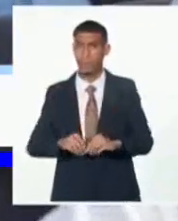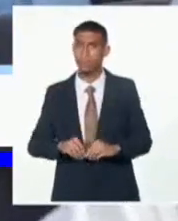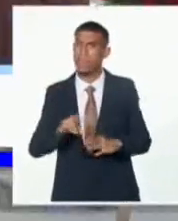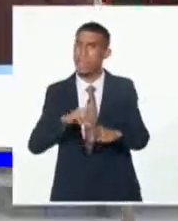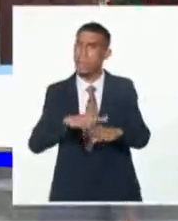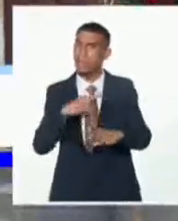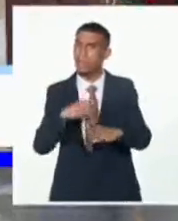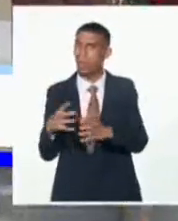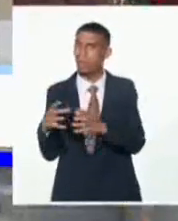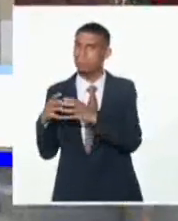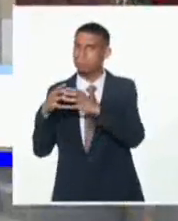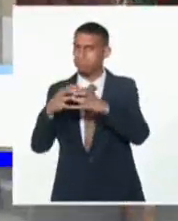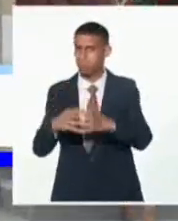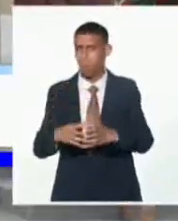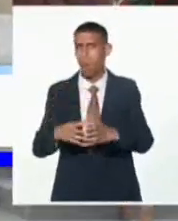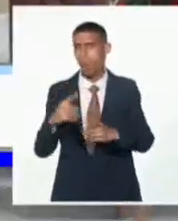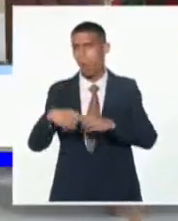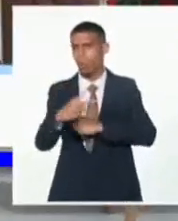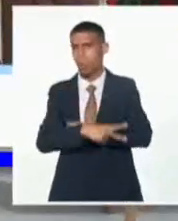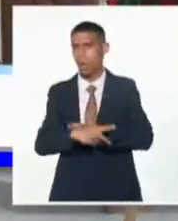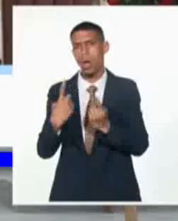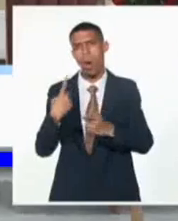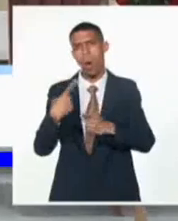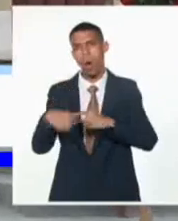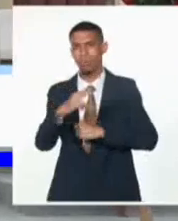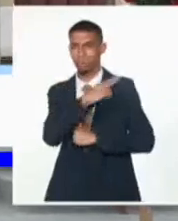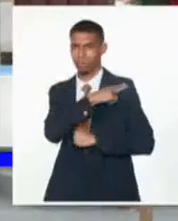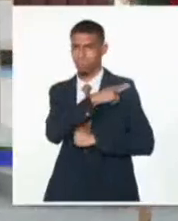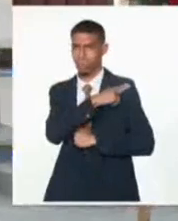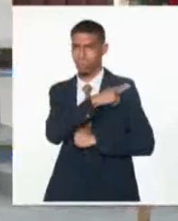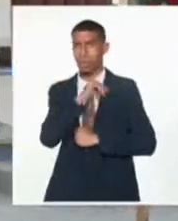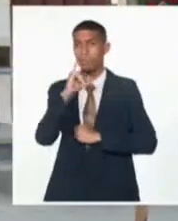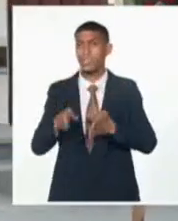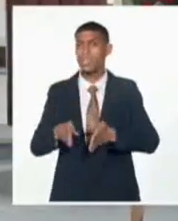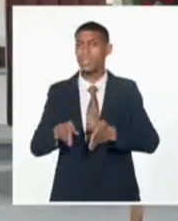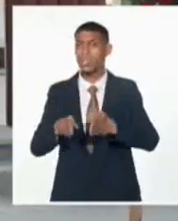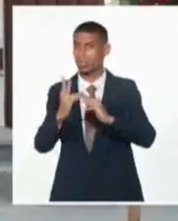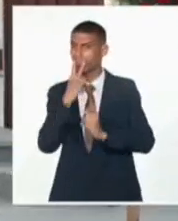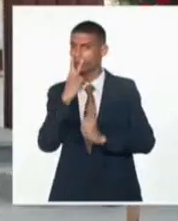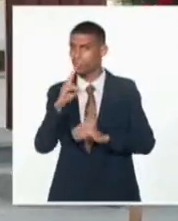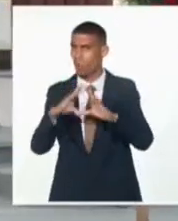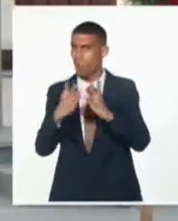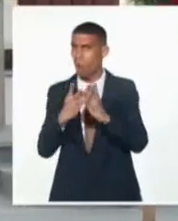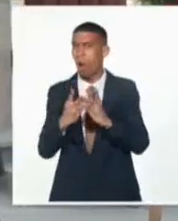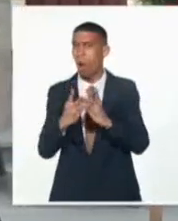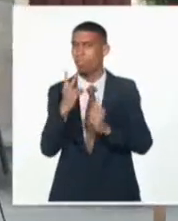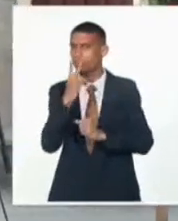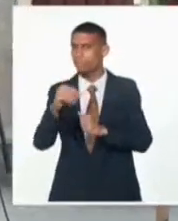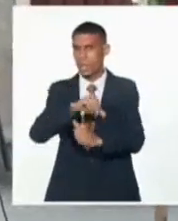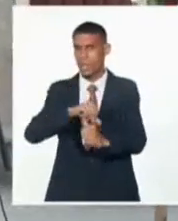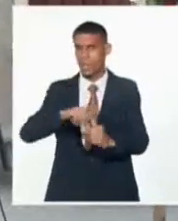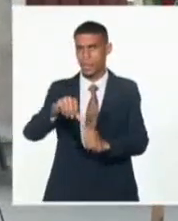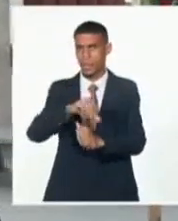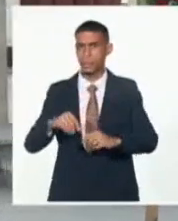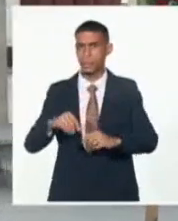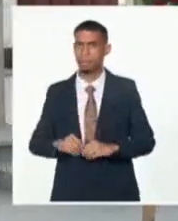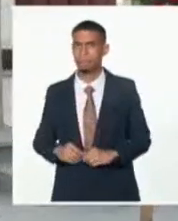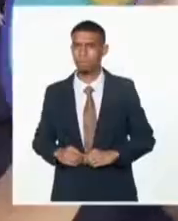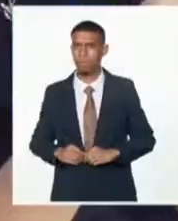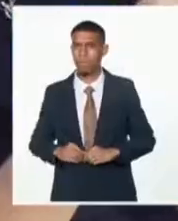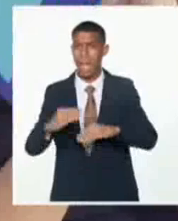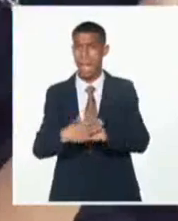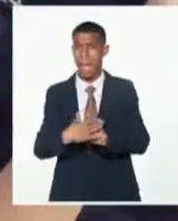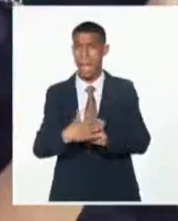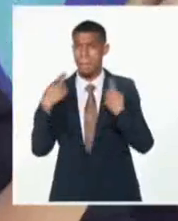del cuerpo diplomático y otros directivos y funcionarios de instituciones vinculadas con el Caribe. Hicieron uso de la palabra los embajadores de